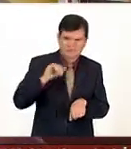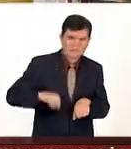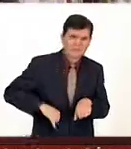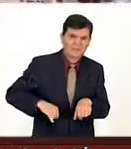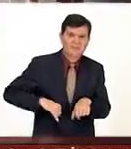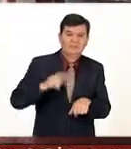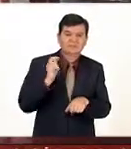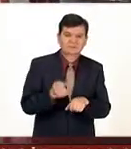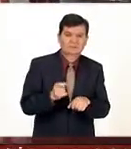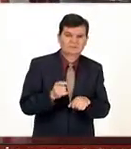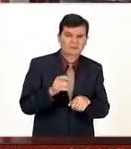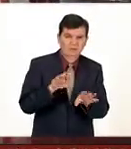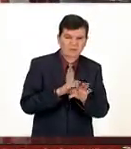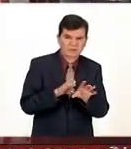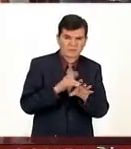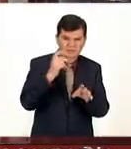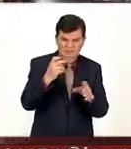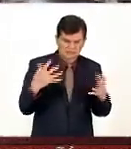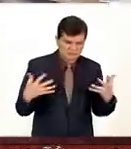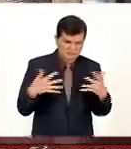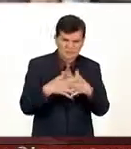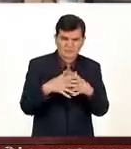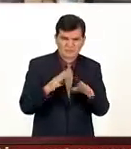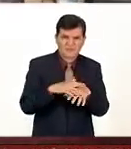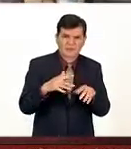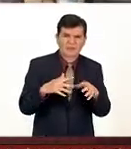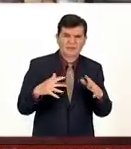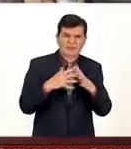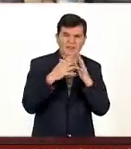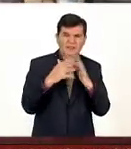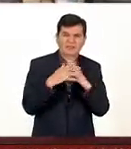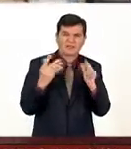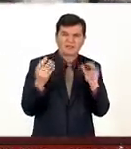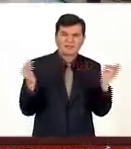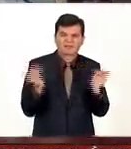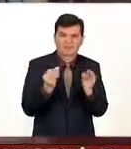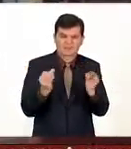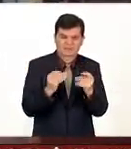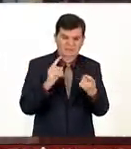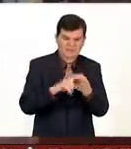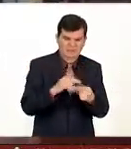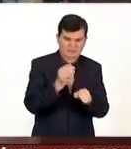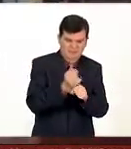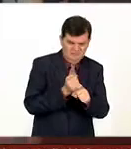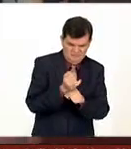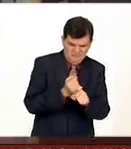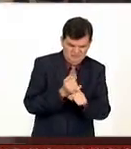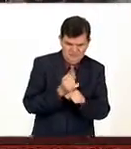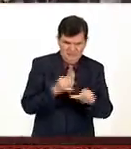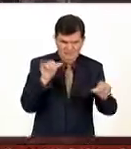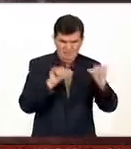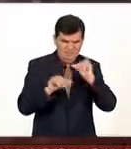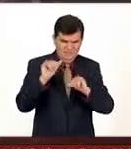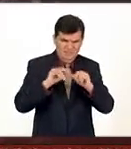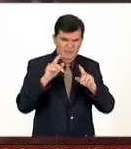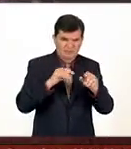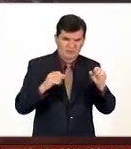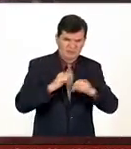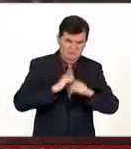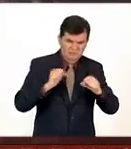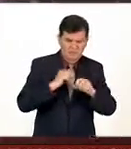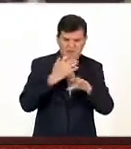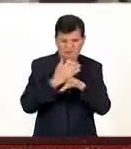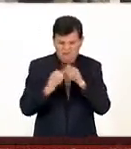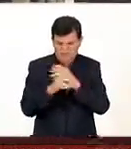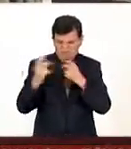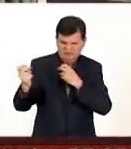que era o sea como esto está cruzado por la guerra fría claro entonces son investigaciones de física nuclear de fusión de esto